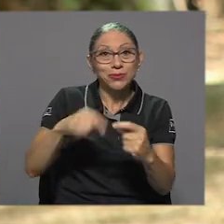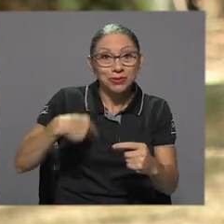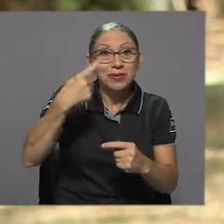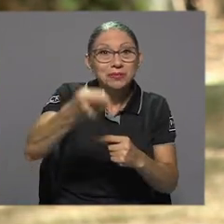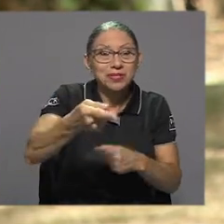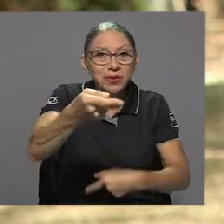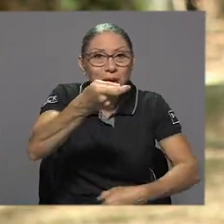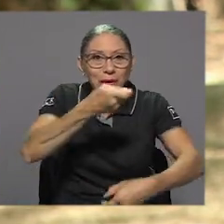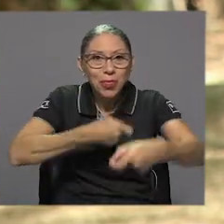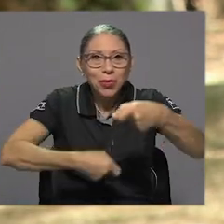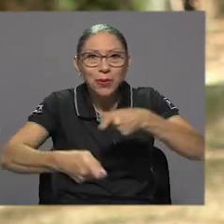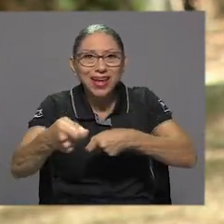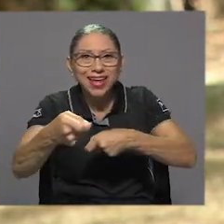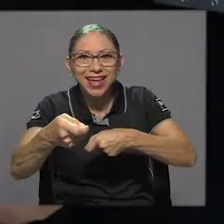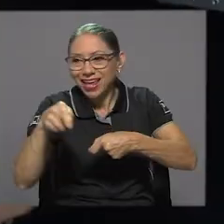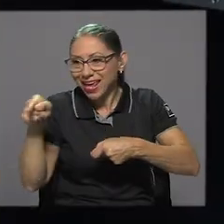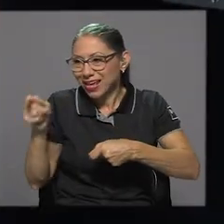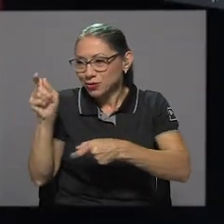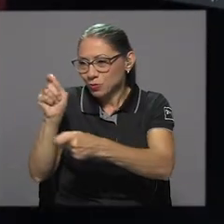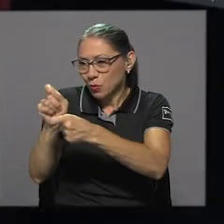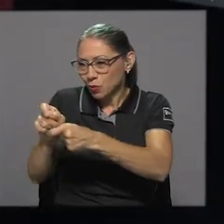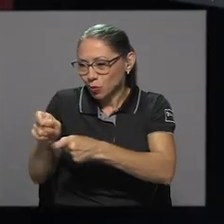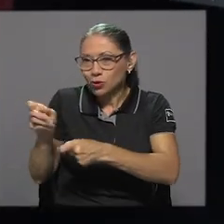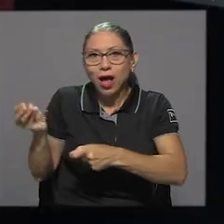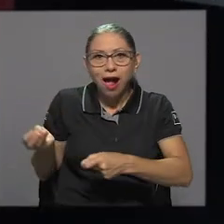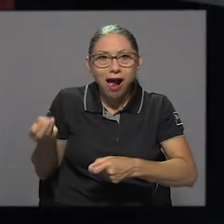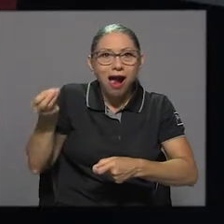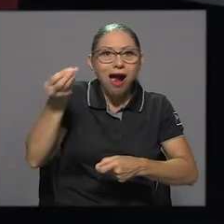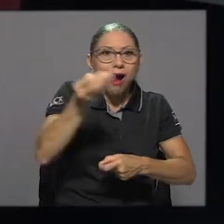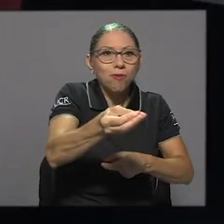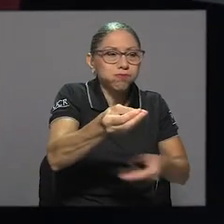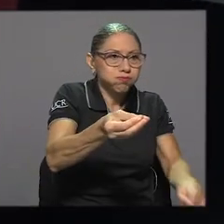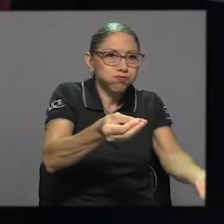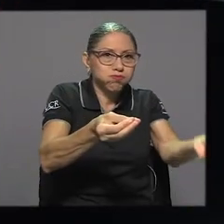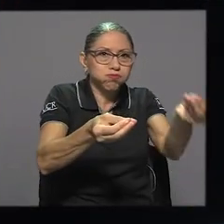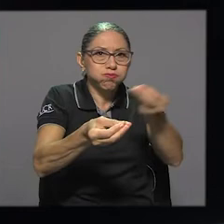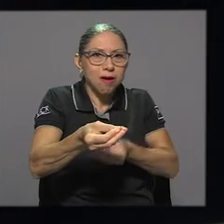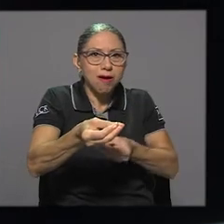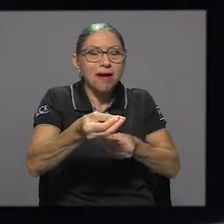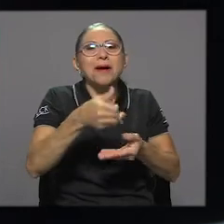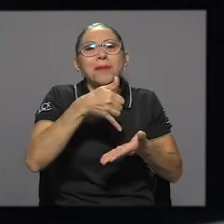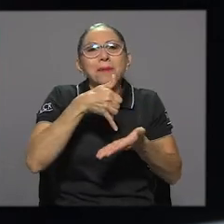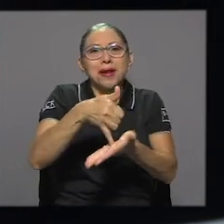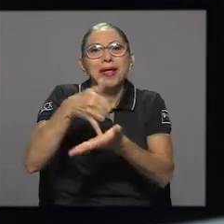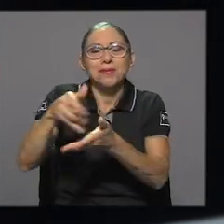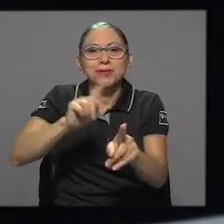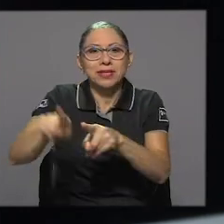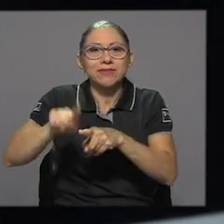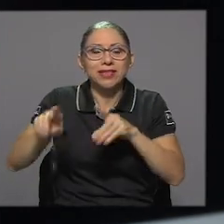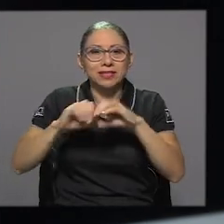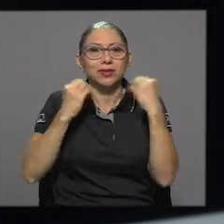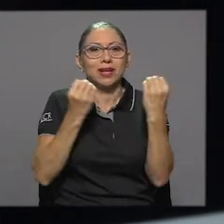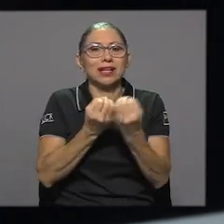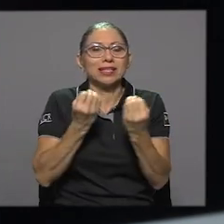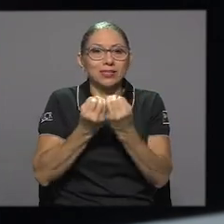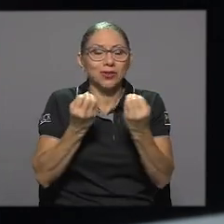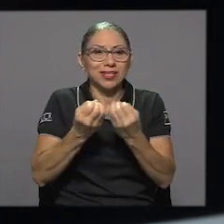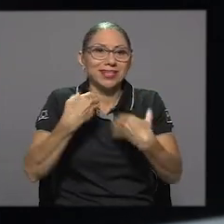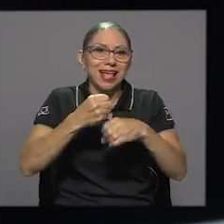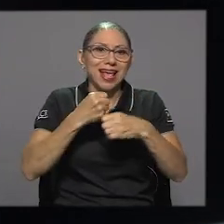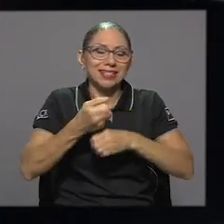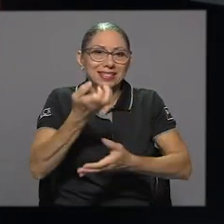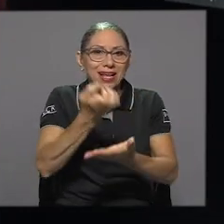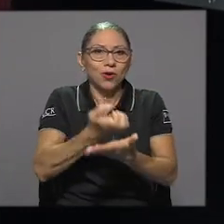segunda parte una etapa de Trueque en donde esos puntos ganados pueden cambiar por premios que se han adquirido de diferentes organizaciones